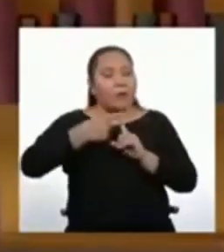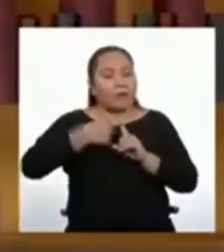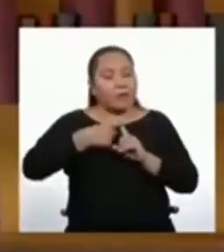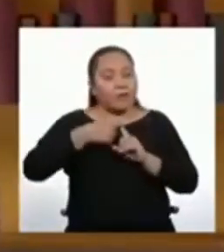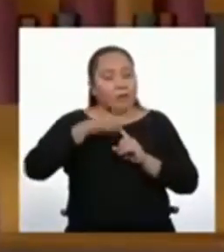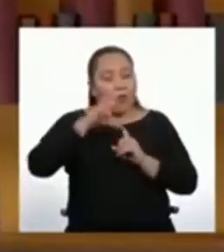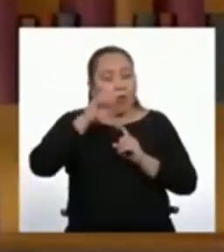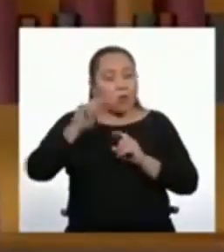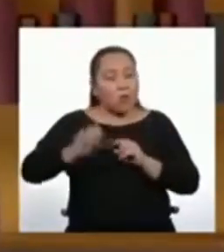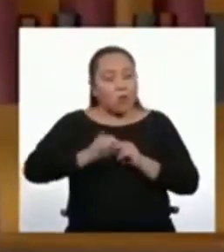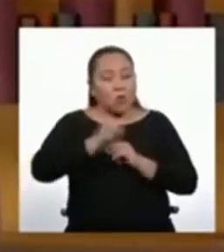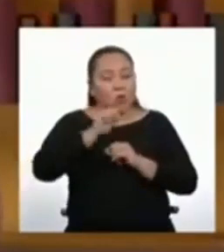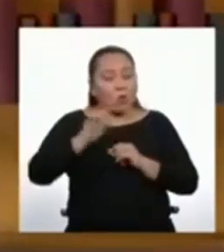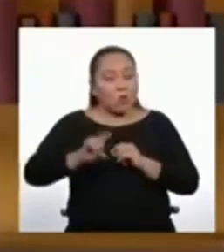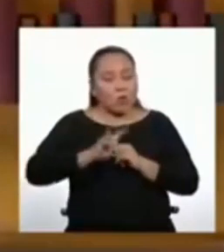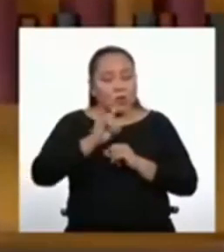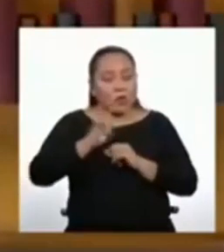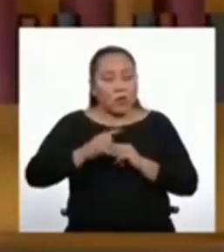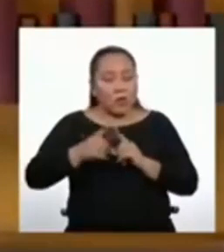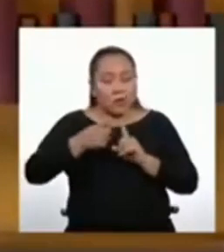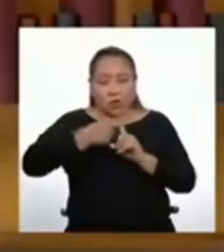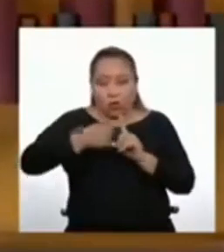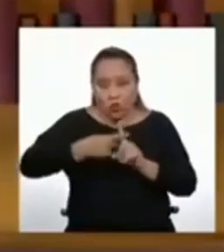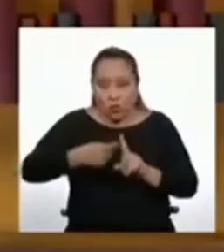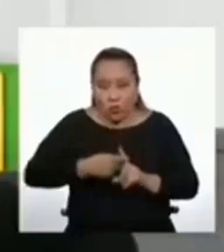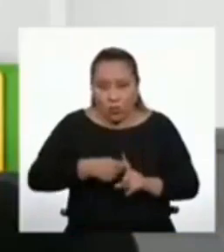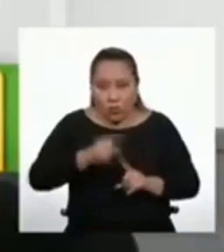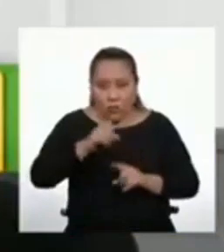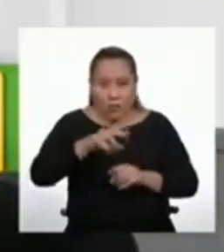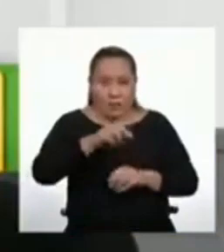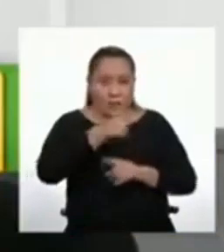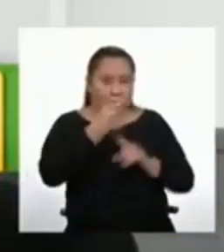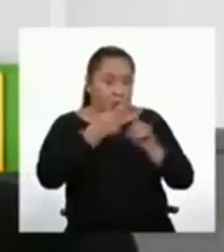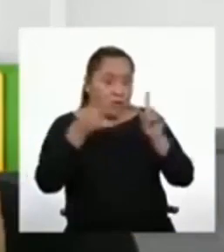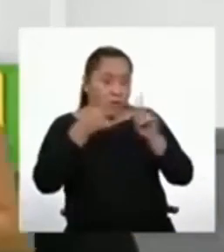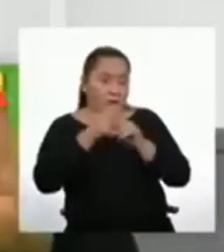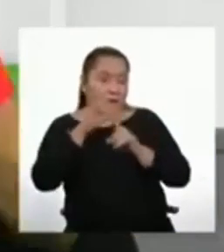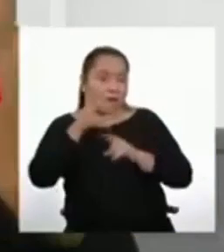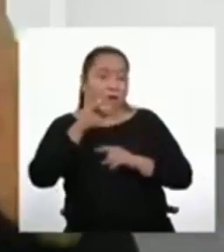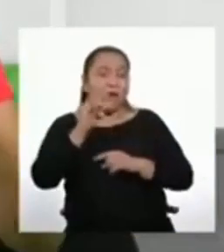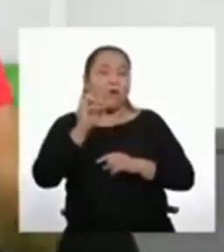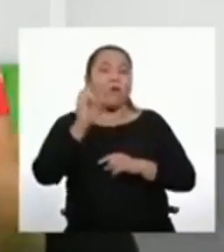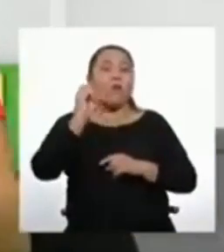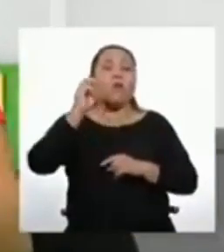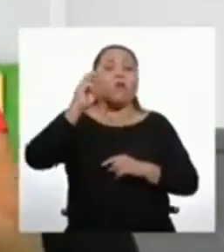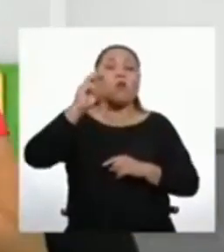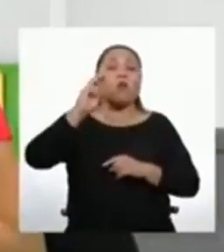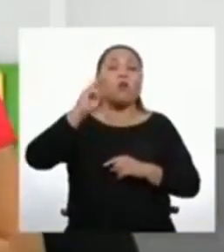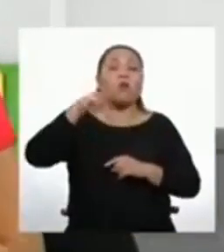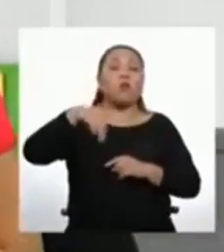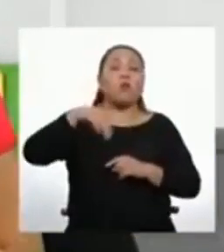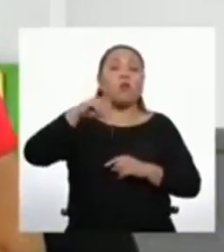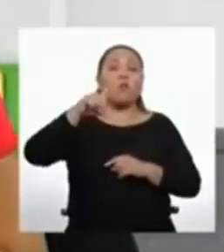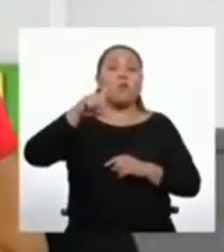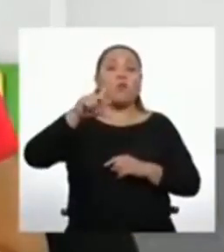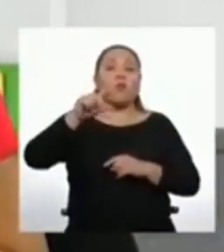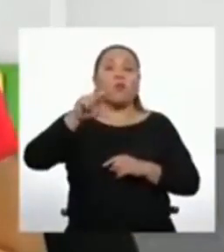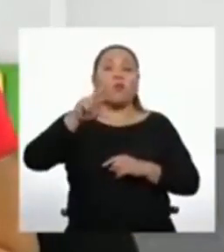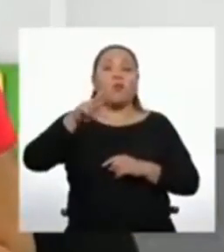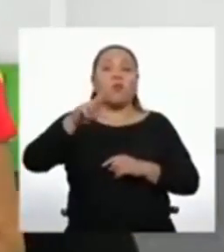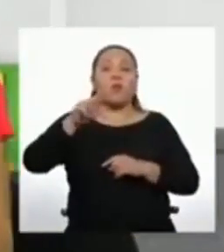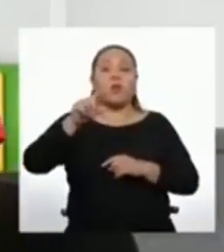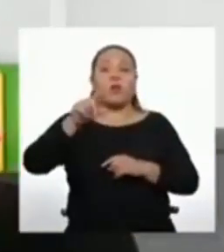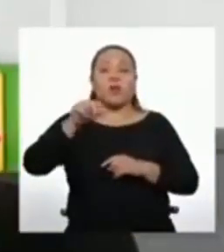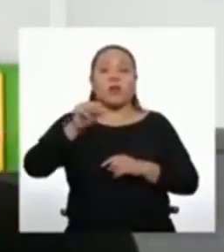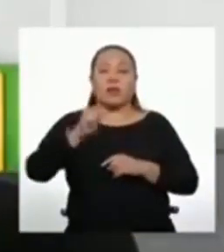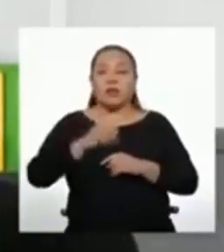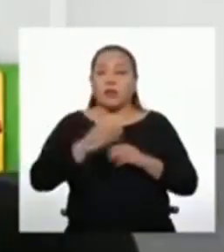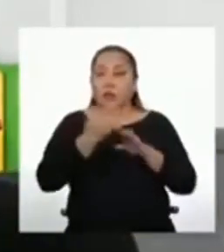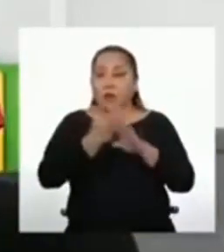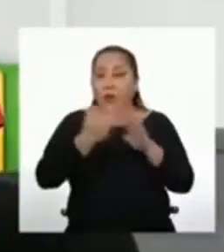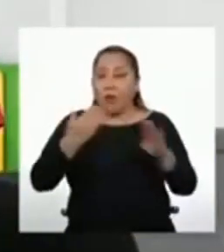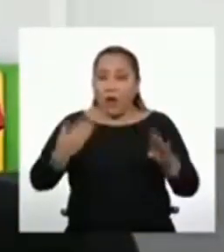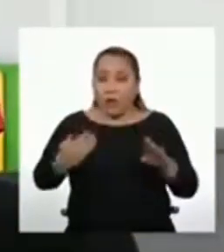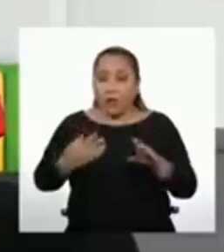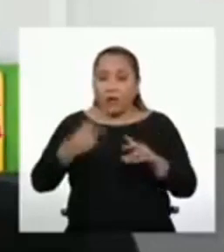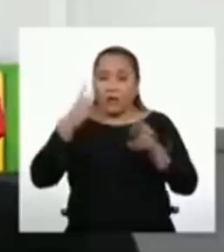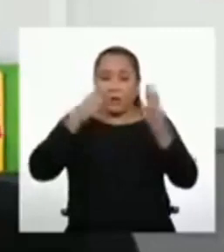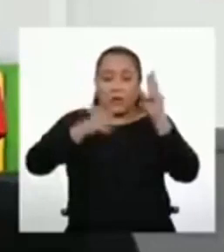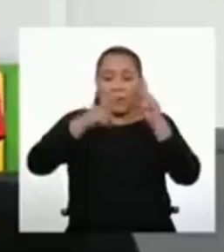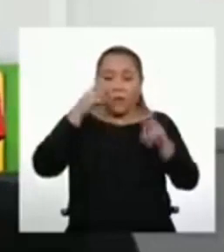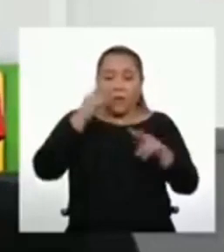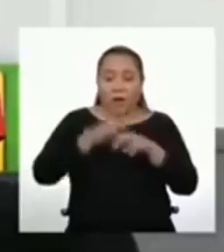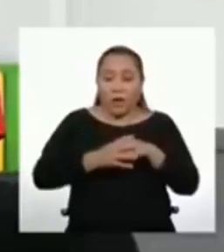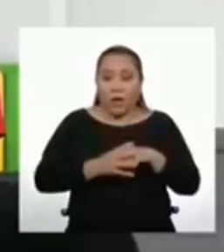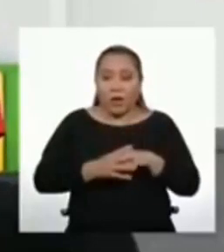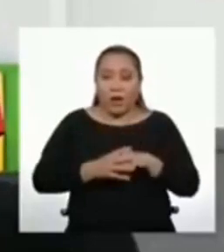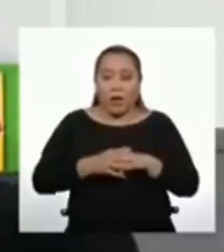emplear fórmulas diferentes. ¿Estás lista para conocerlas? ¡Claro que sí! Pero antes de continuar descubriendo las progresiones aritméticas